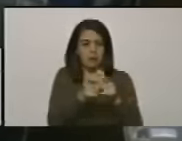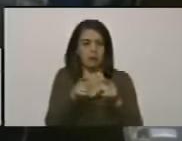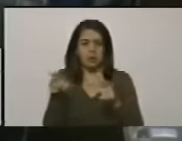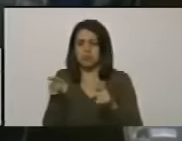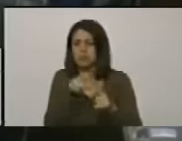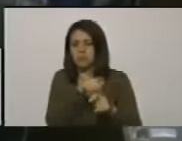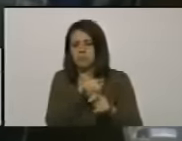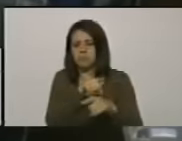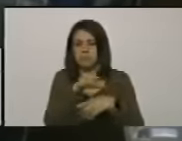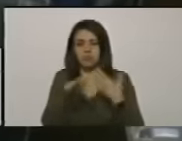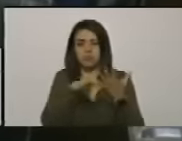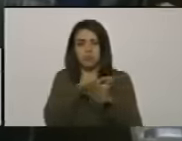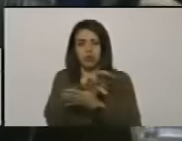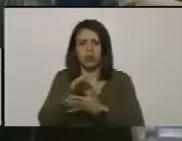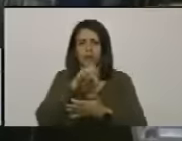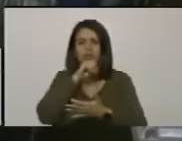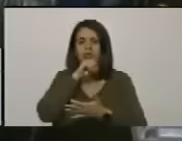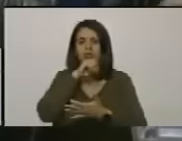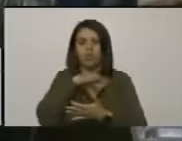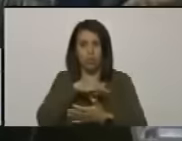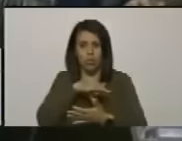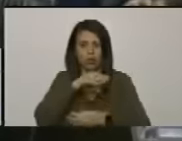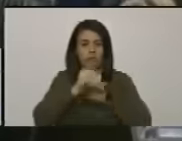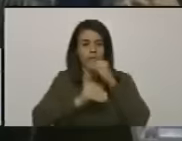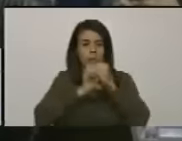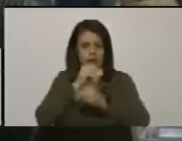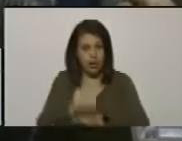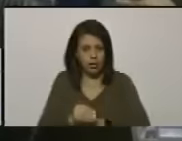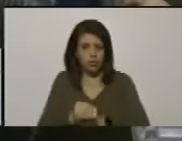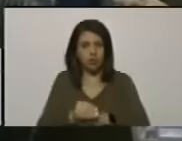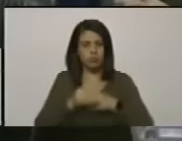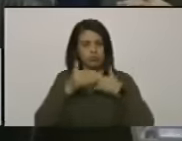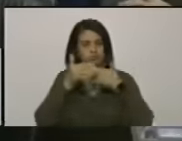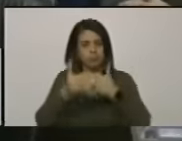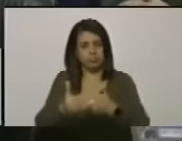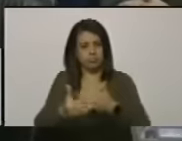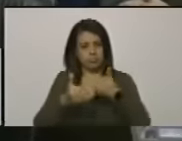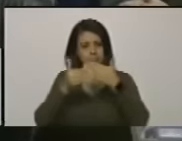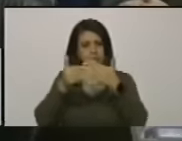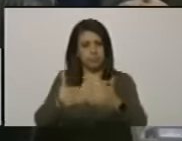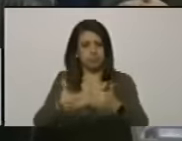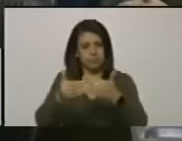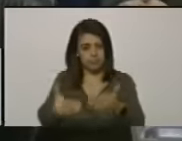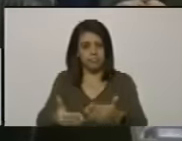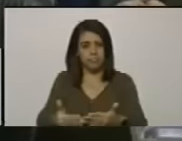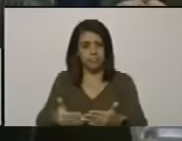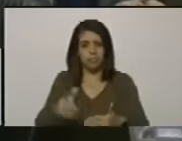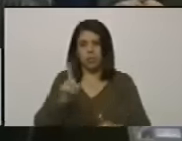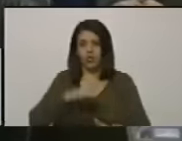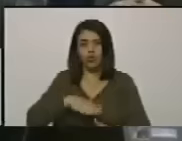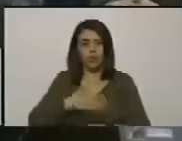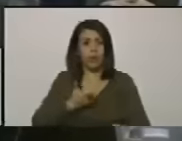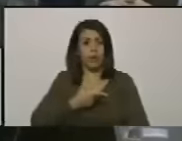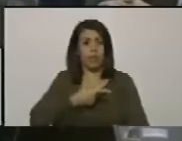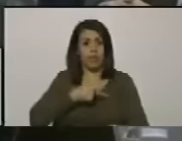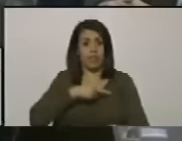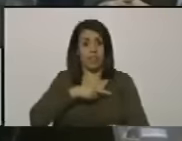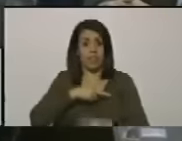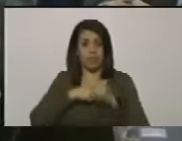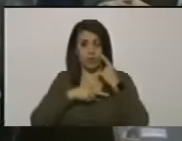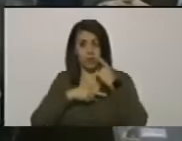y el problema con la historia con los hechos sucesivos del pasado reciente es que uno no los puede falsear